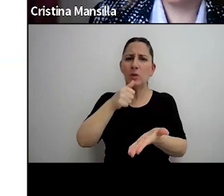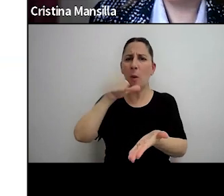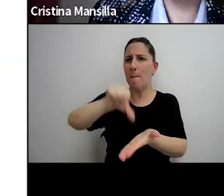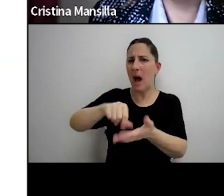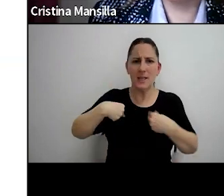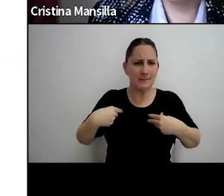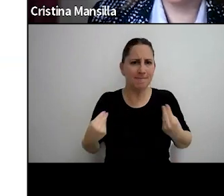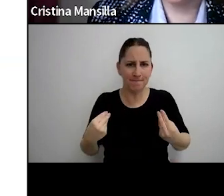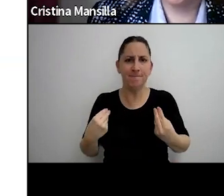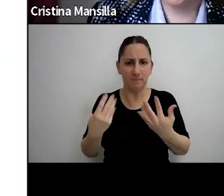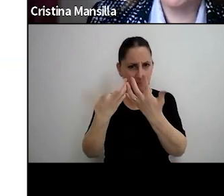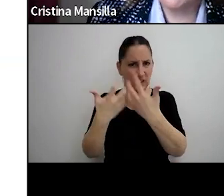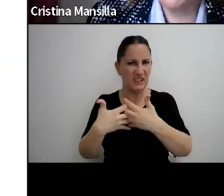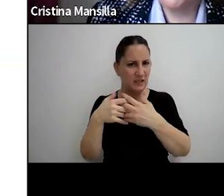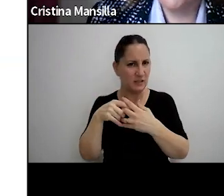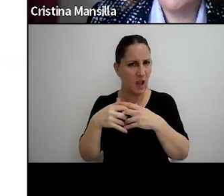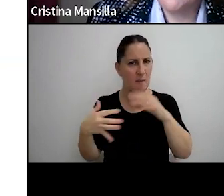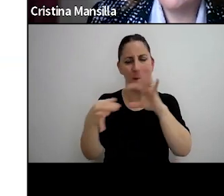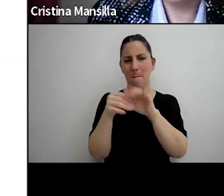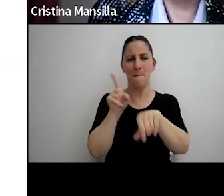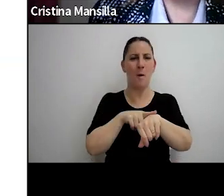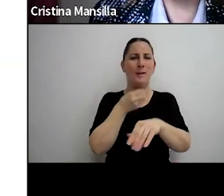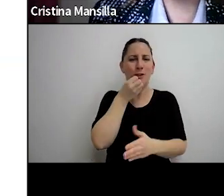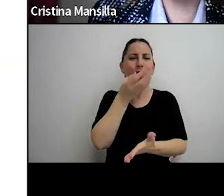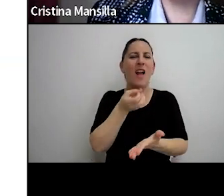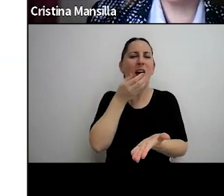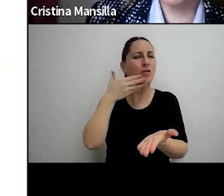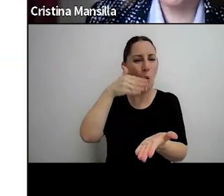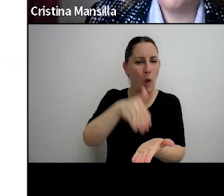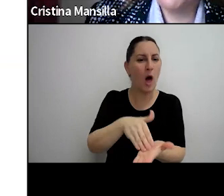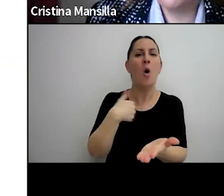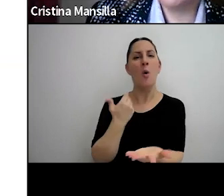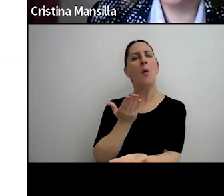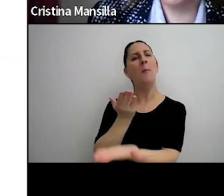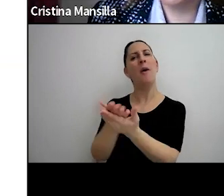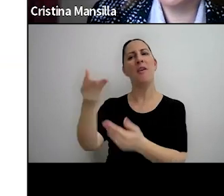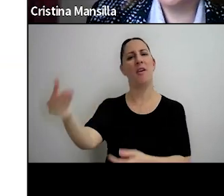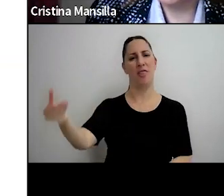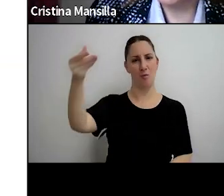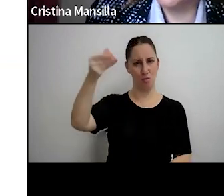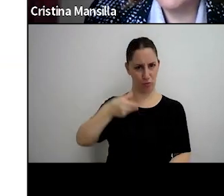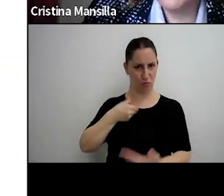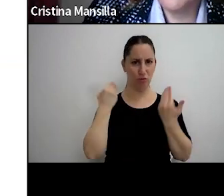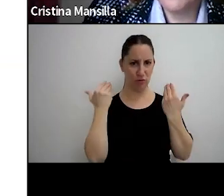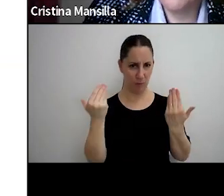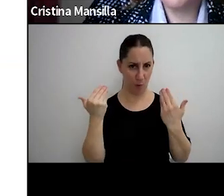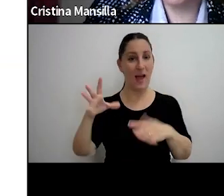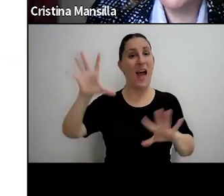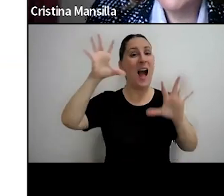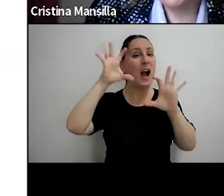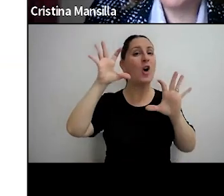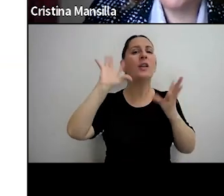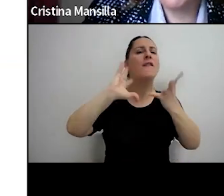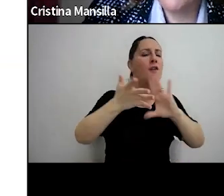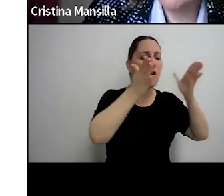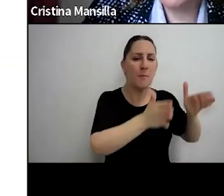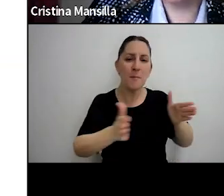sistema centralizado cuando hago mi declaración jurada? Puedo solicitar la devolución. Recuerden que el régimen de devolución